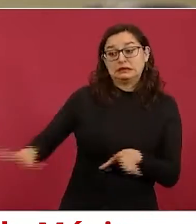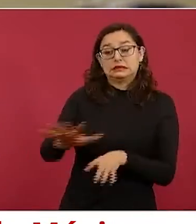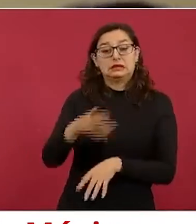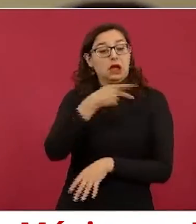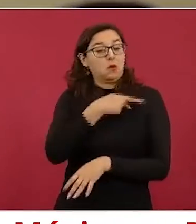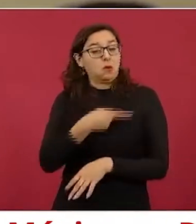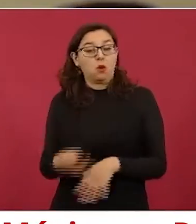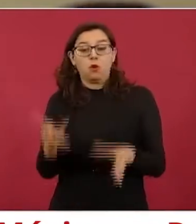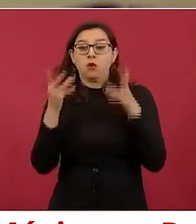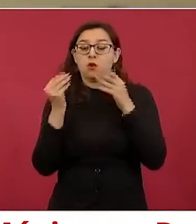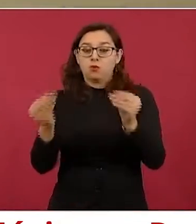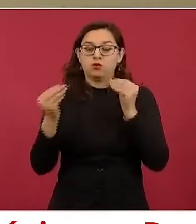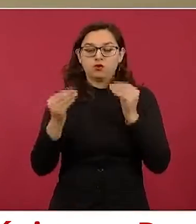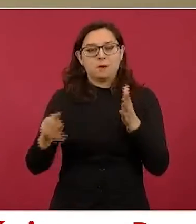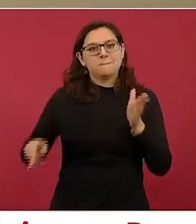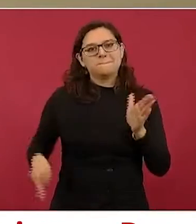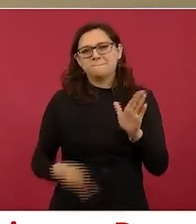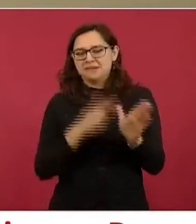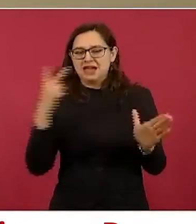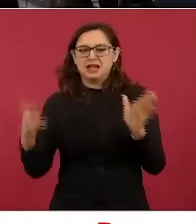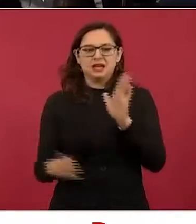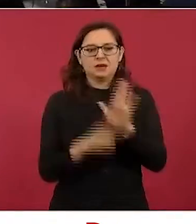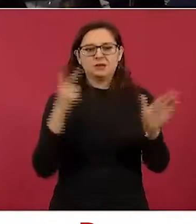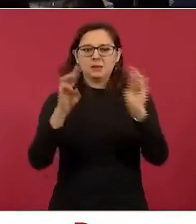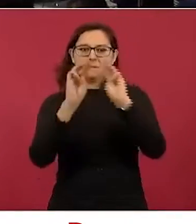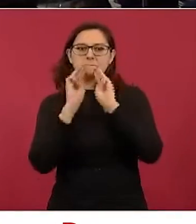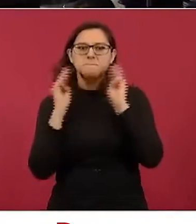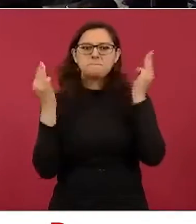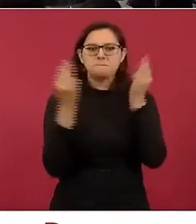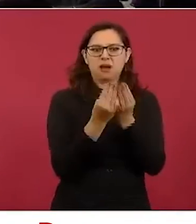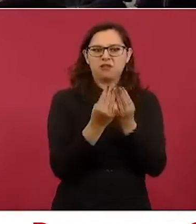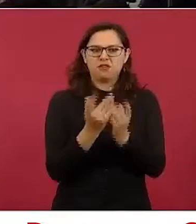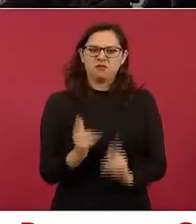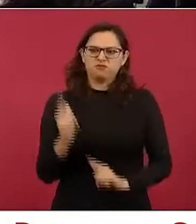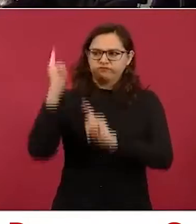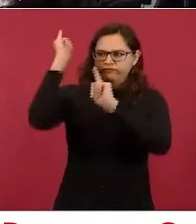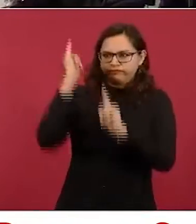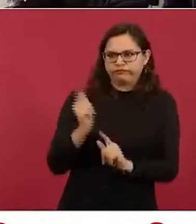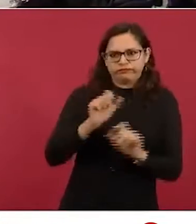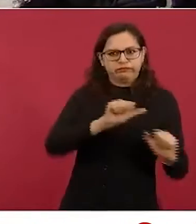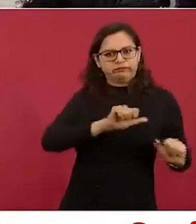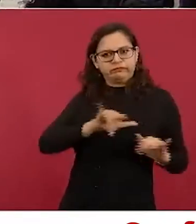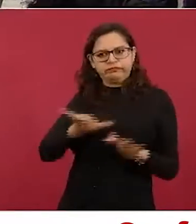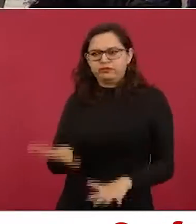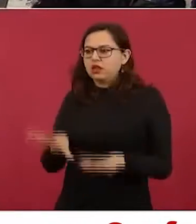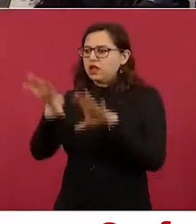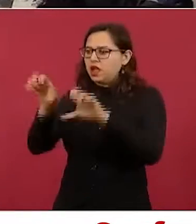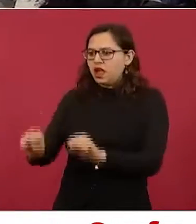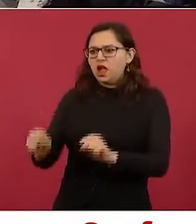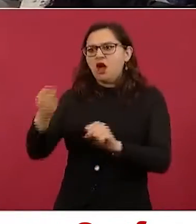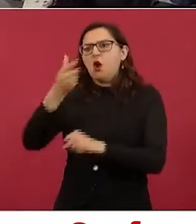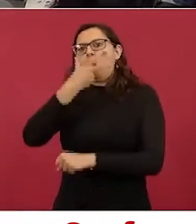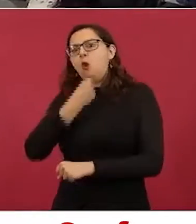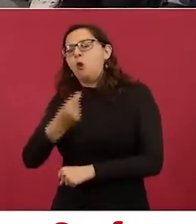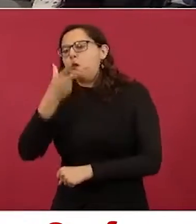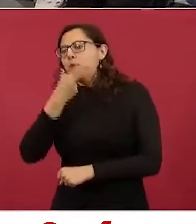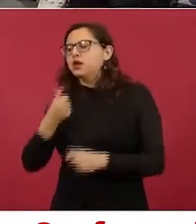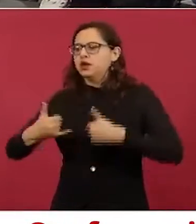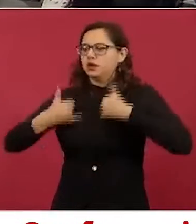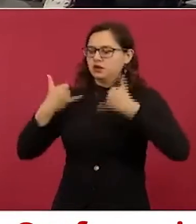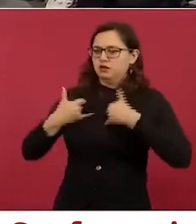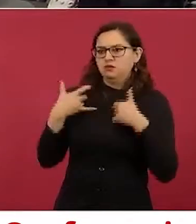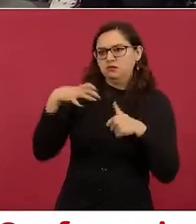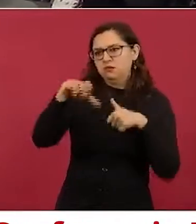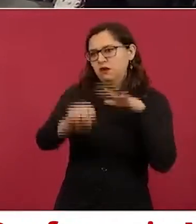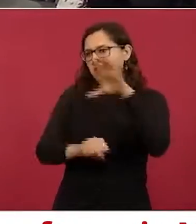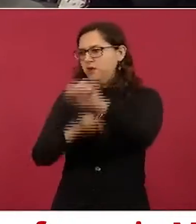constantemente hombres armados para llevarse a los padres de familia y jóvenes. Los usan para sus barricadas, dejan a las